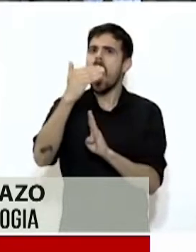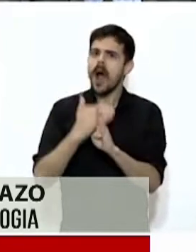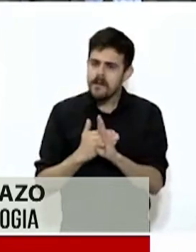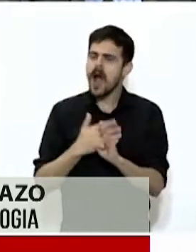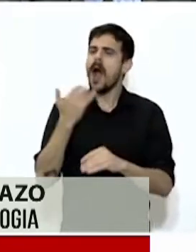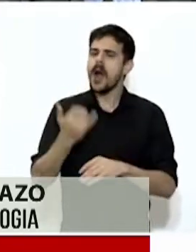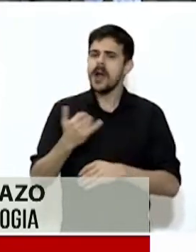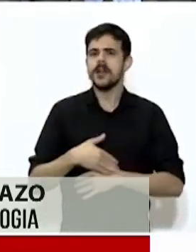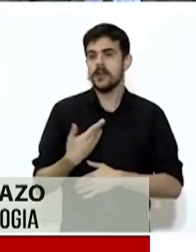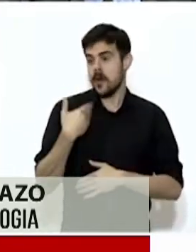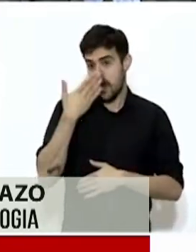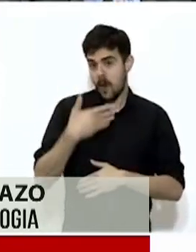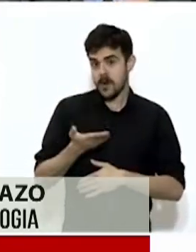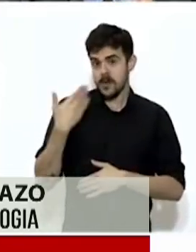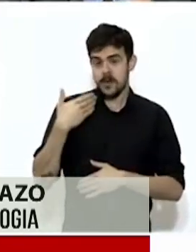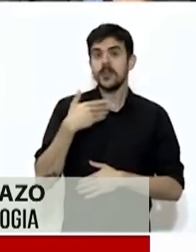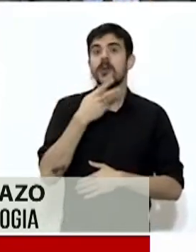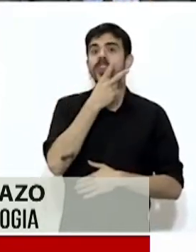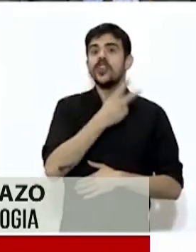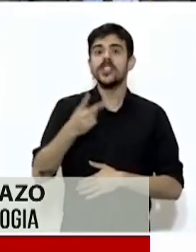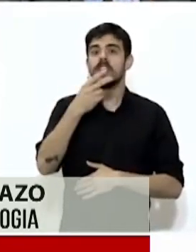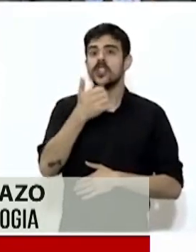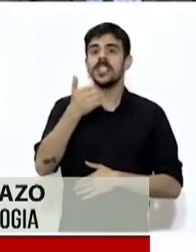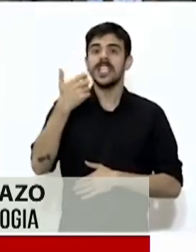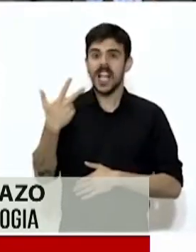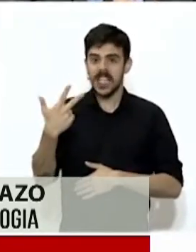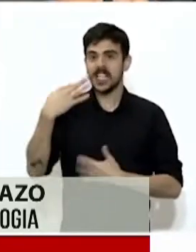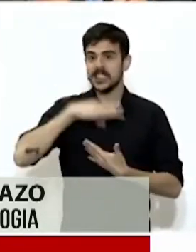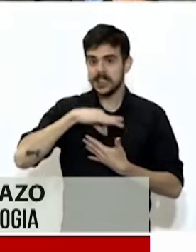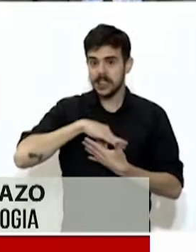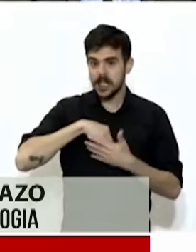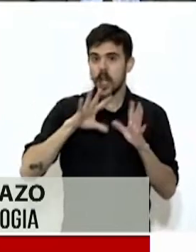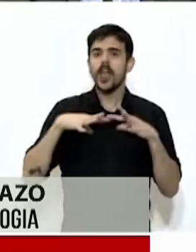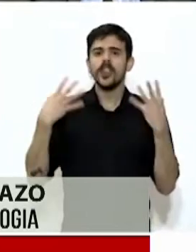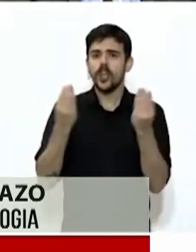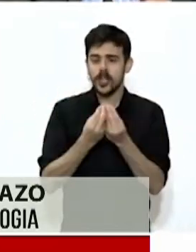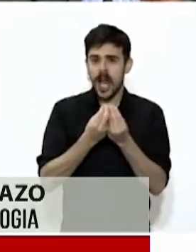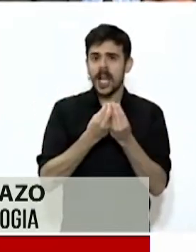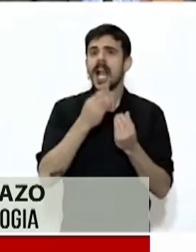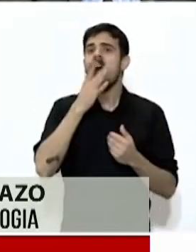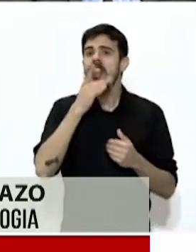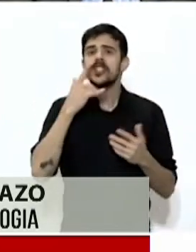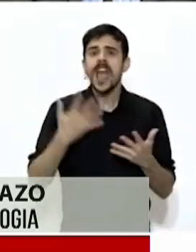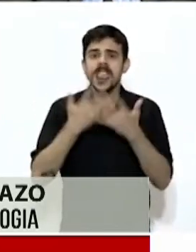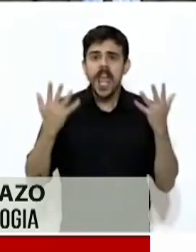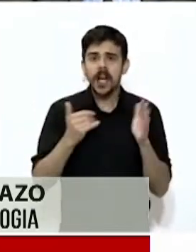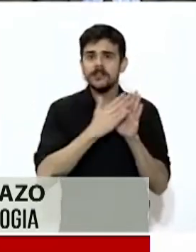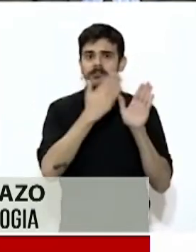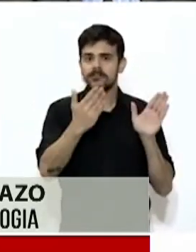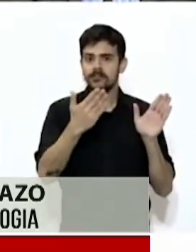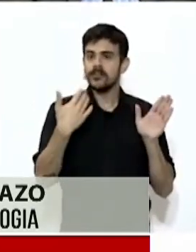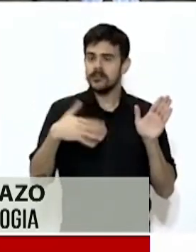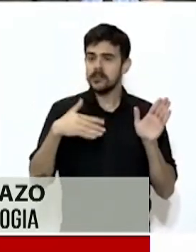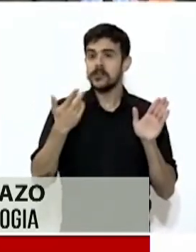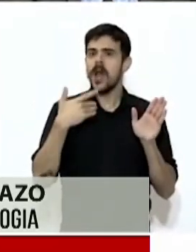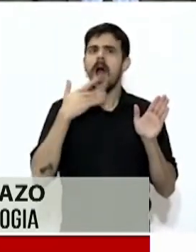263 casos que ocurrieron durante estos últimos 14 días esto representa un 50% menos de los